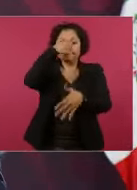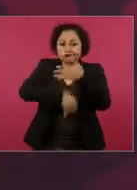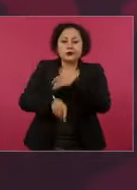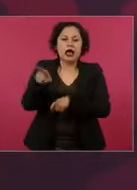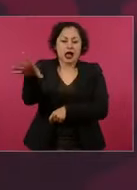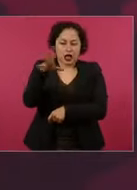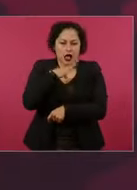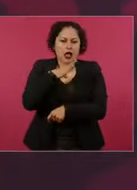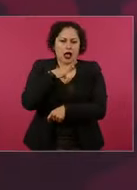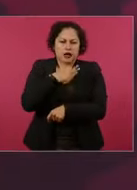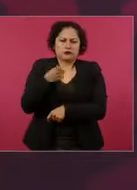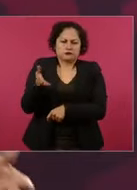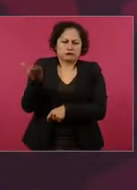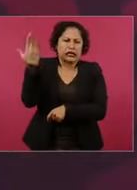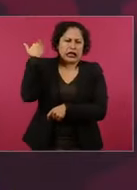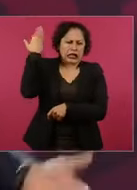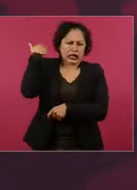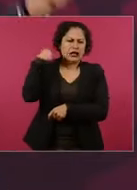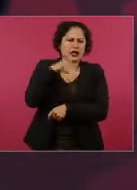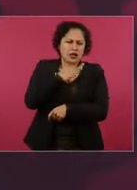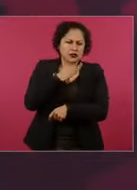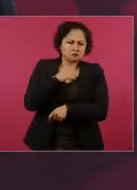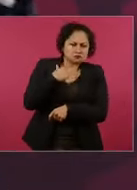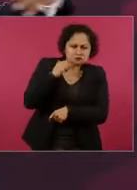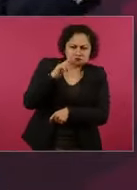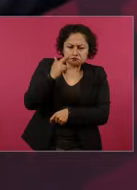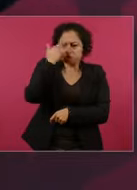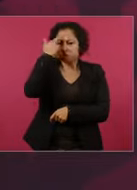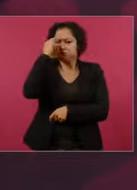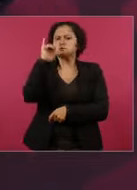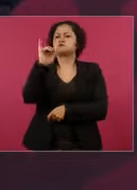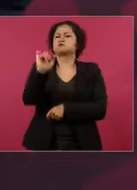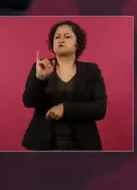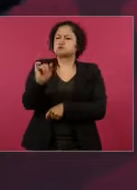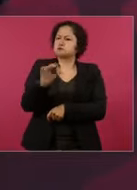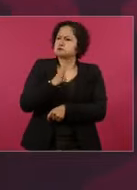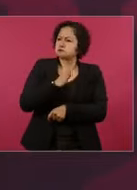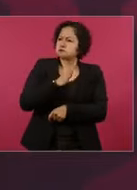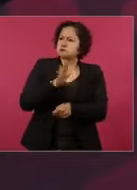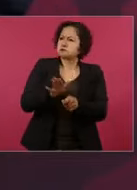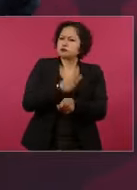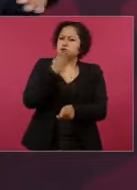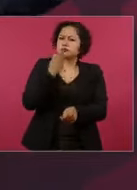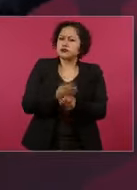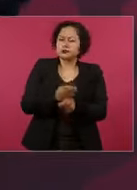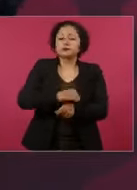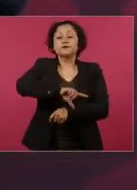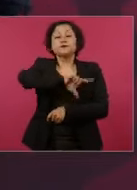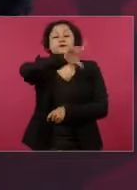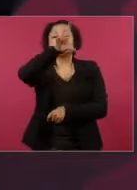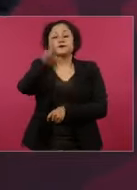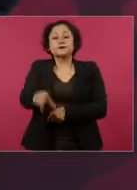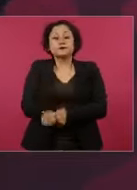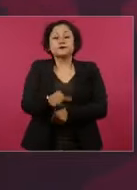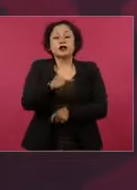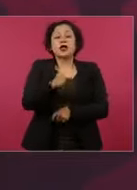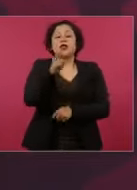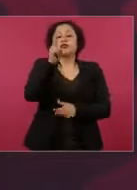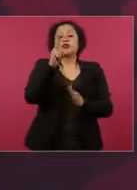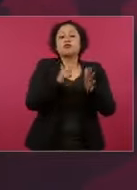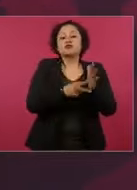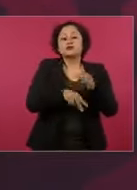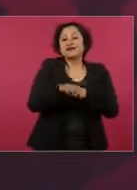hice el recorrido en el 19, por los 80,